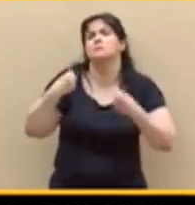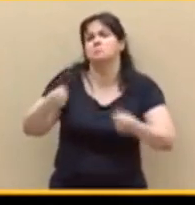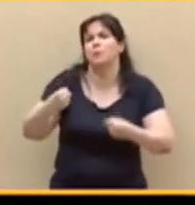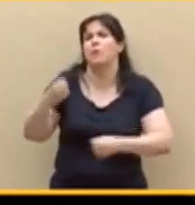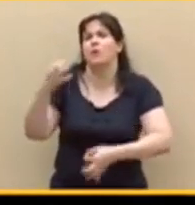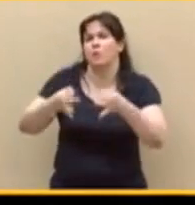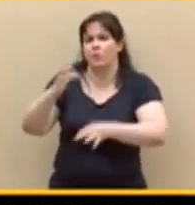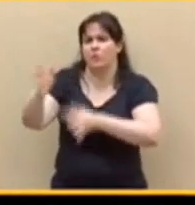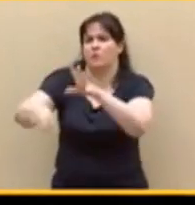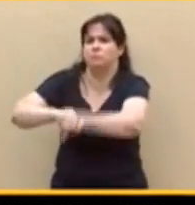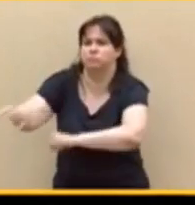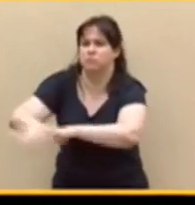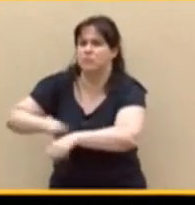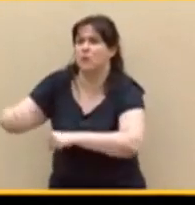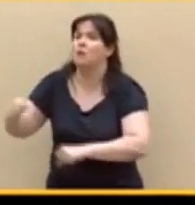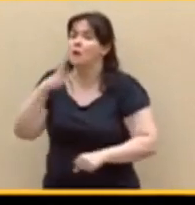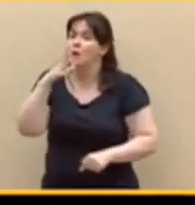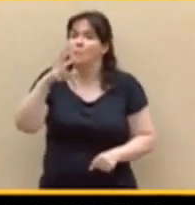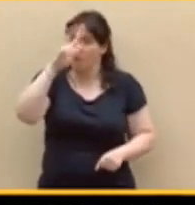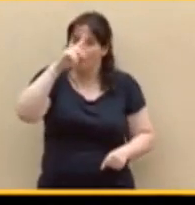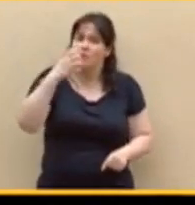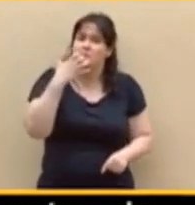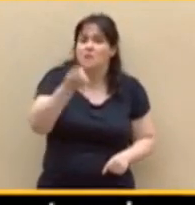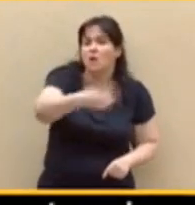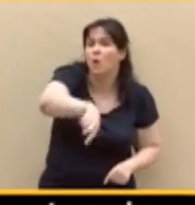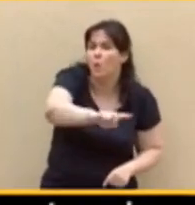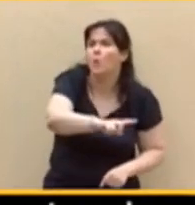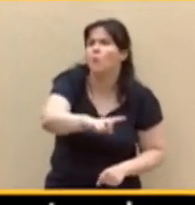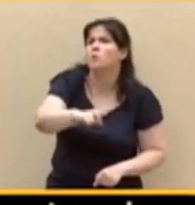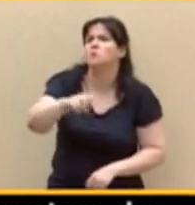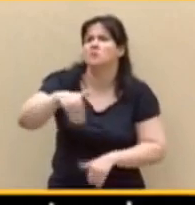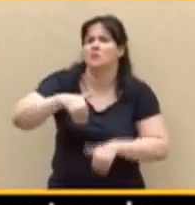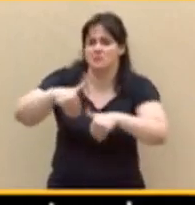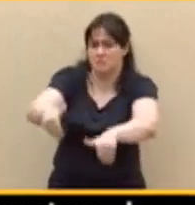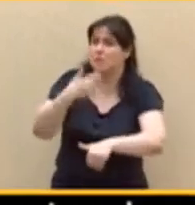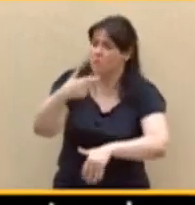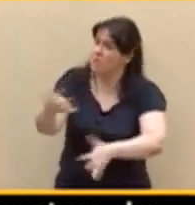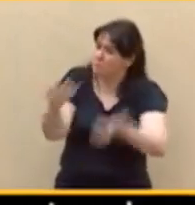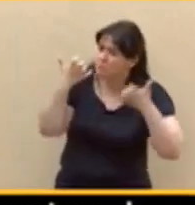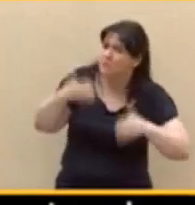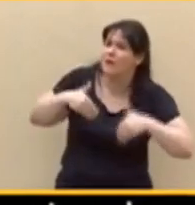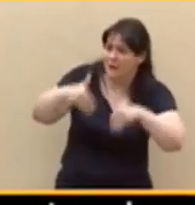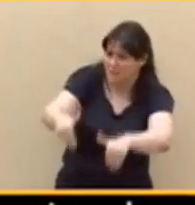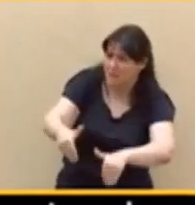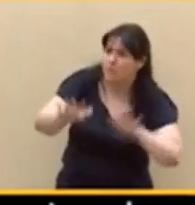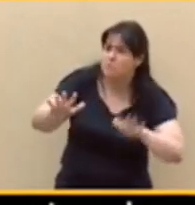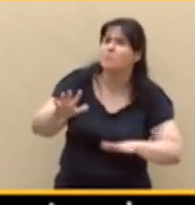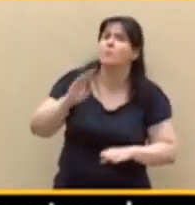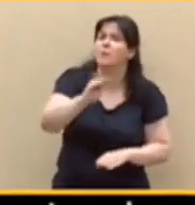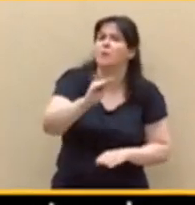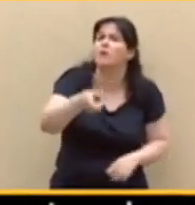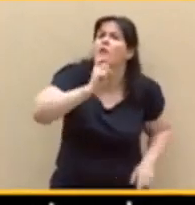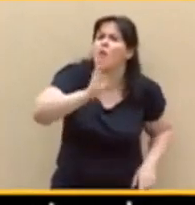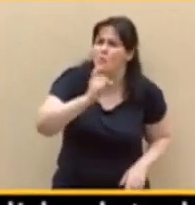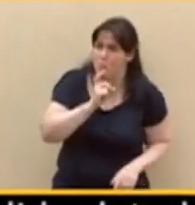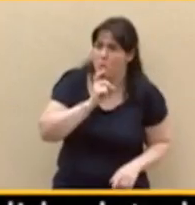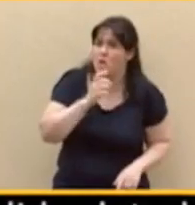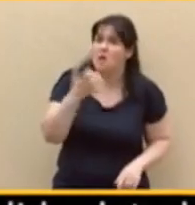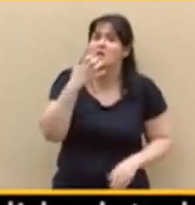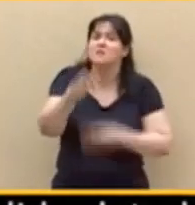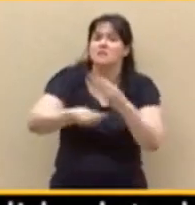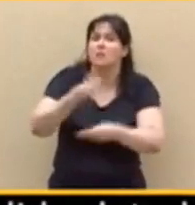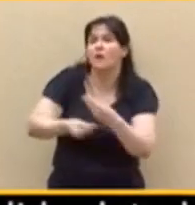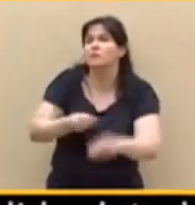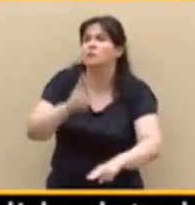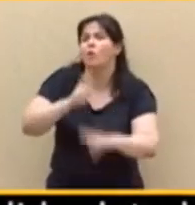si ustedes han acudido dopados a las elecciones. Dicen ustedes que ganan las elecciones, pero la pregunta es cómo. Si lo han hecho ustedes dopados, señorías,